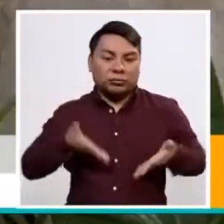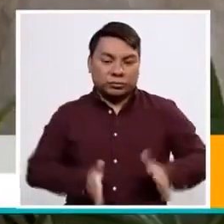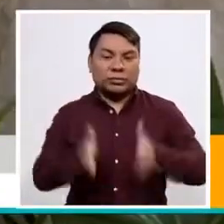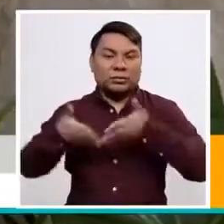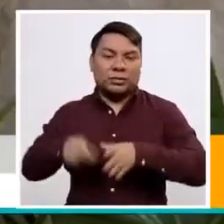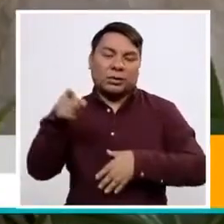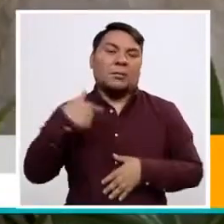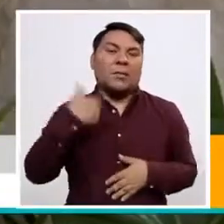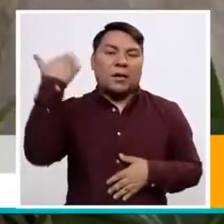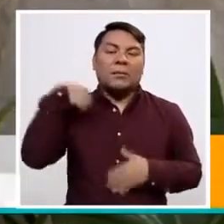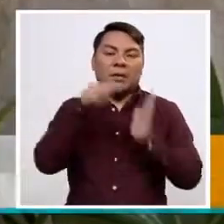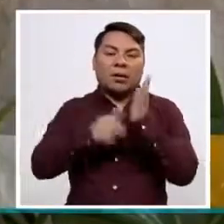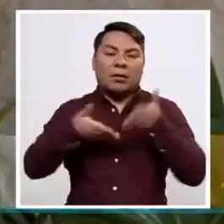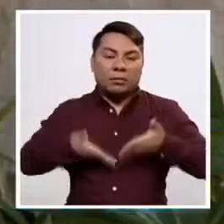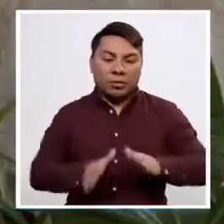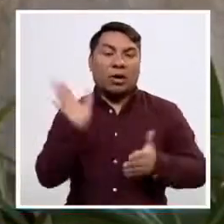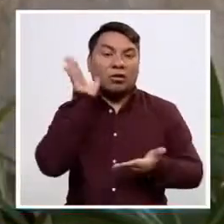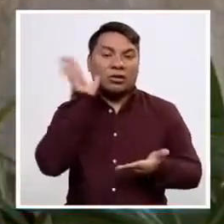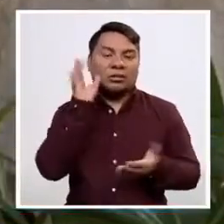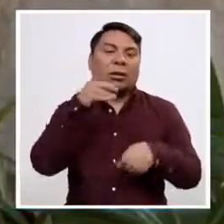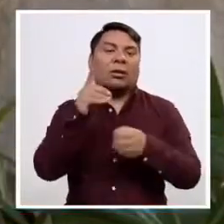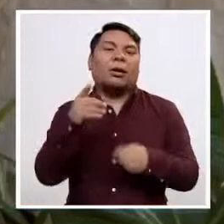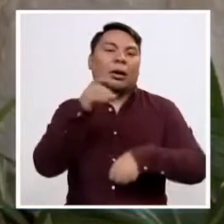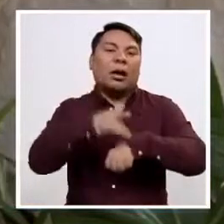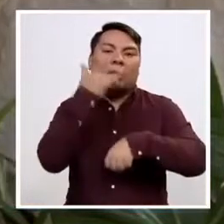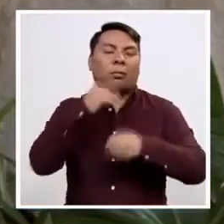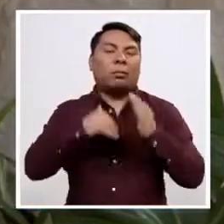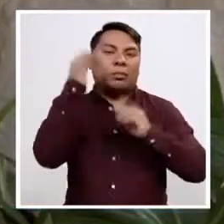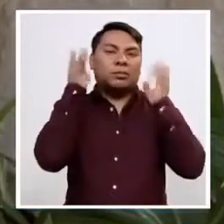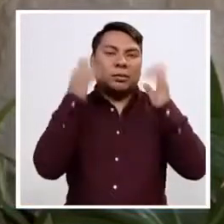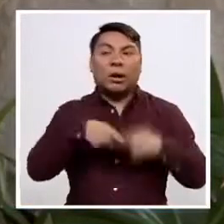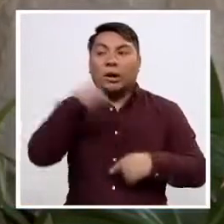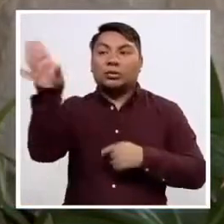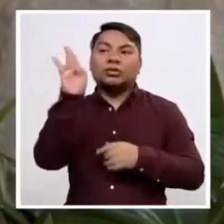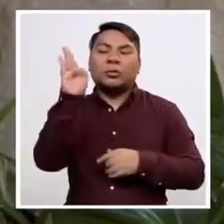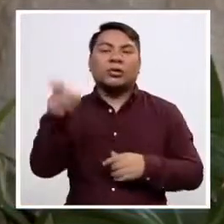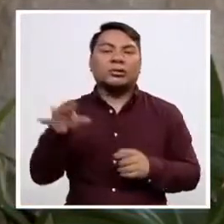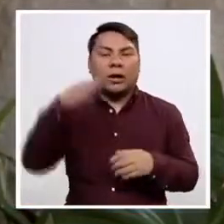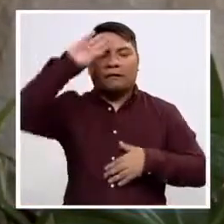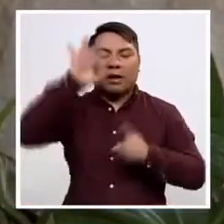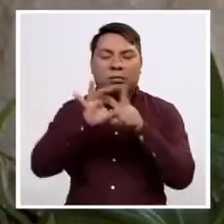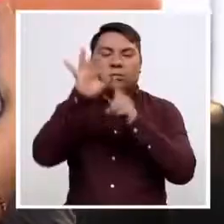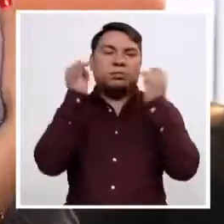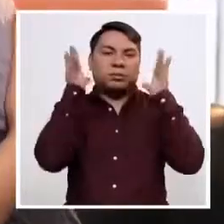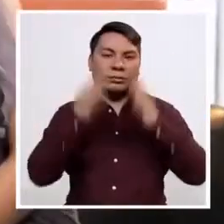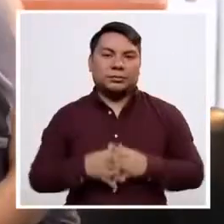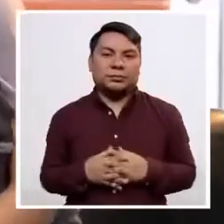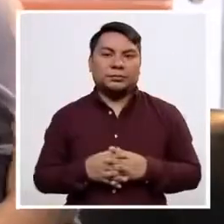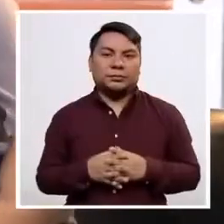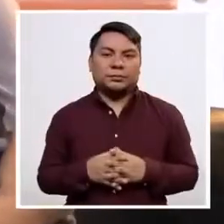pasaron de una medicación. Y el esposo, cuando tuvo siete años, le dio meningitis y perdió la audición.